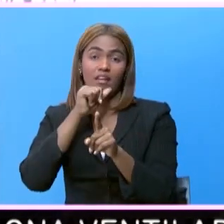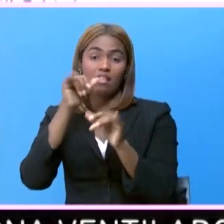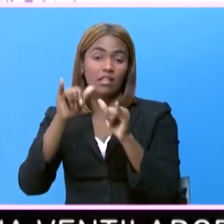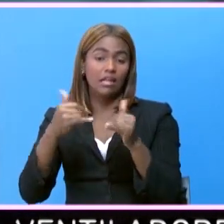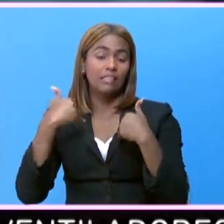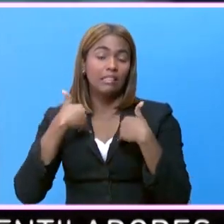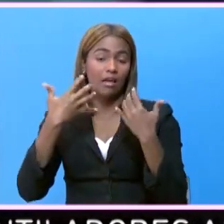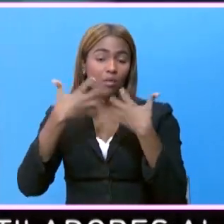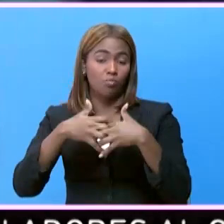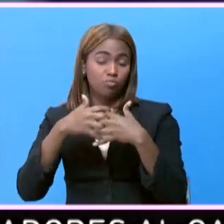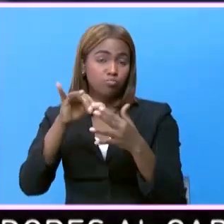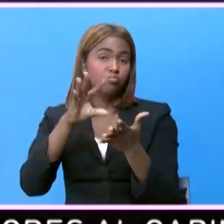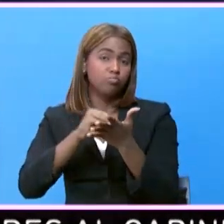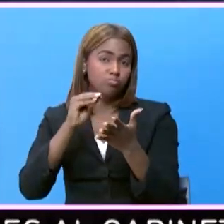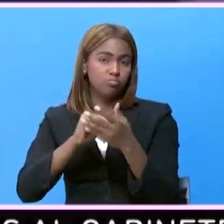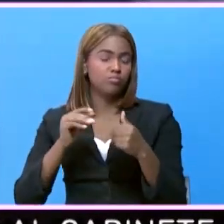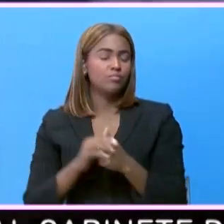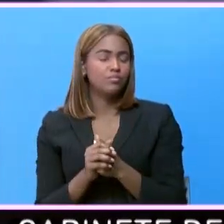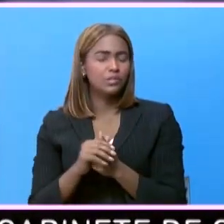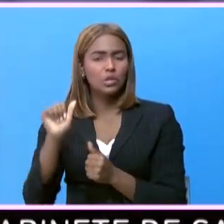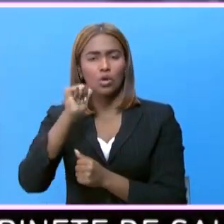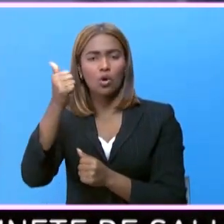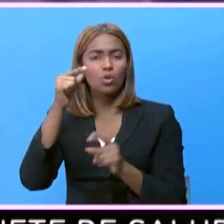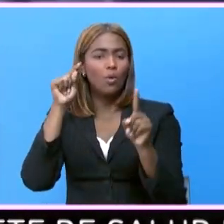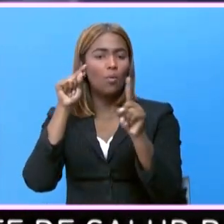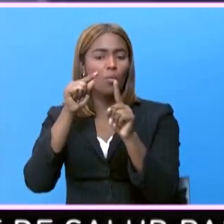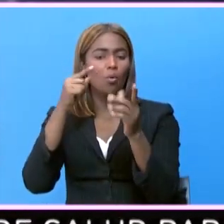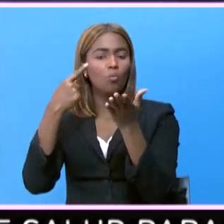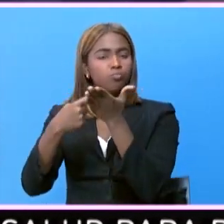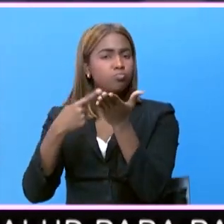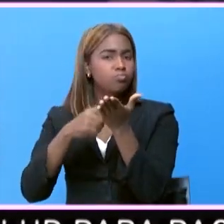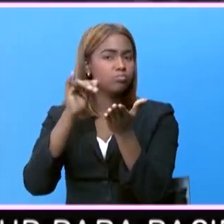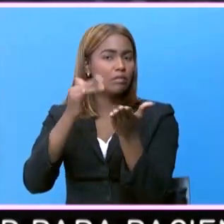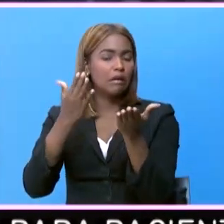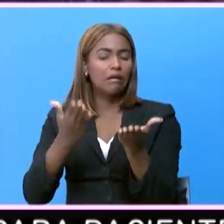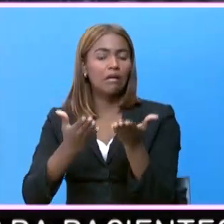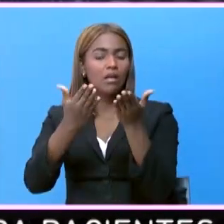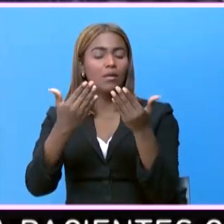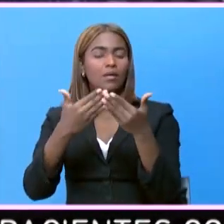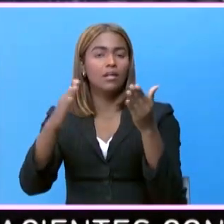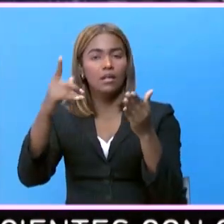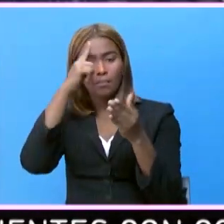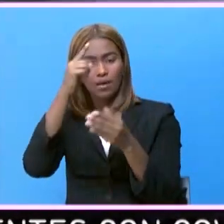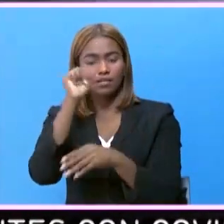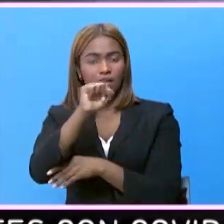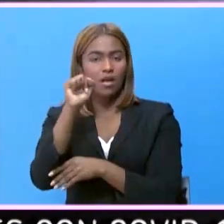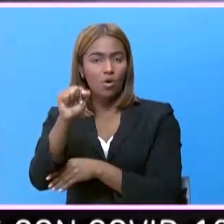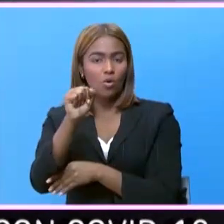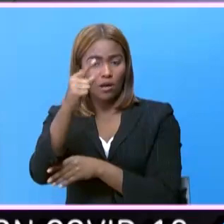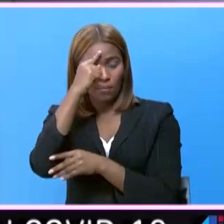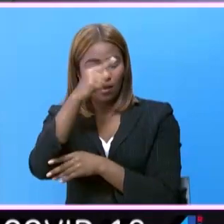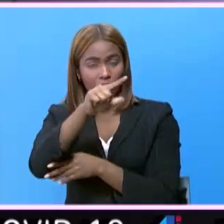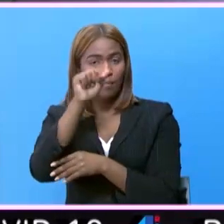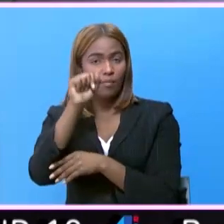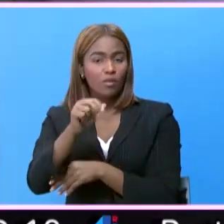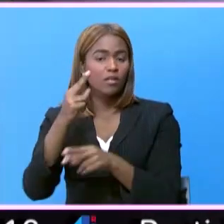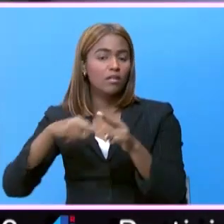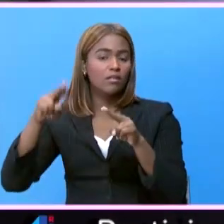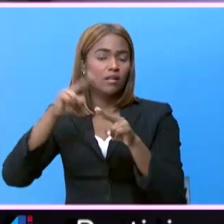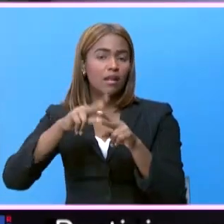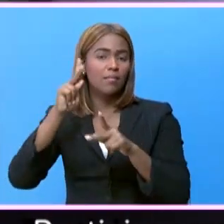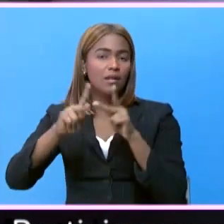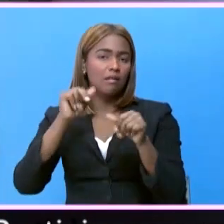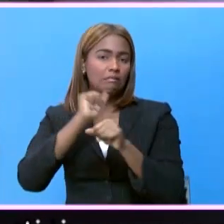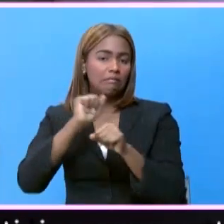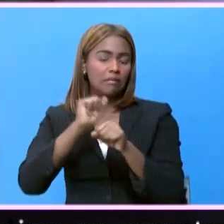mantiene el arroz. Otro de los puntos tratados en el encuentro es la propuesta de apertura de un seguro agropecuario para indemnizar a los